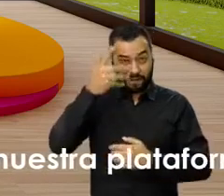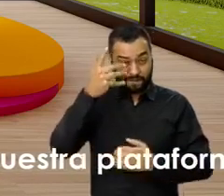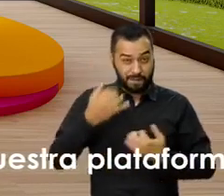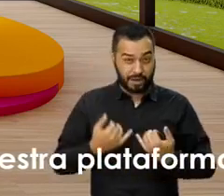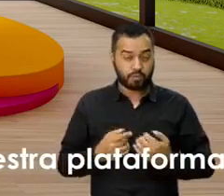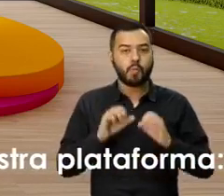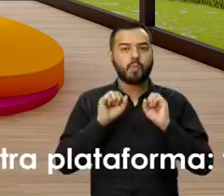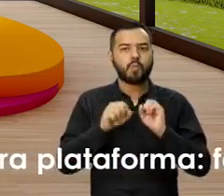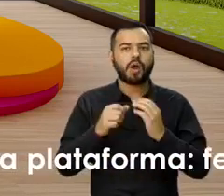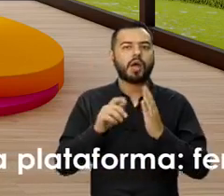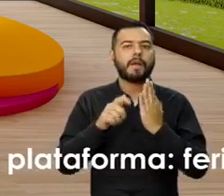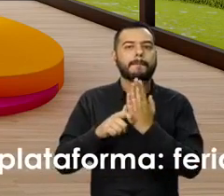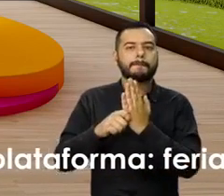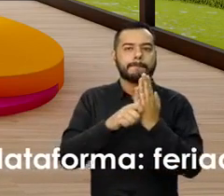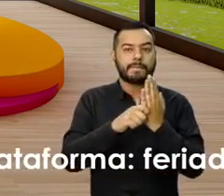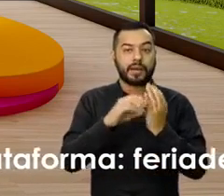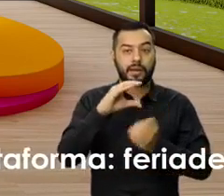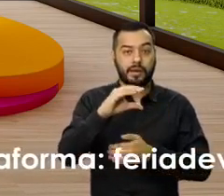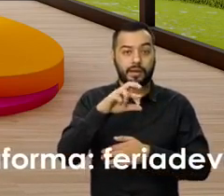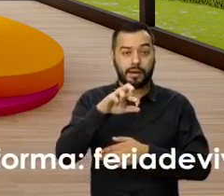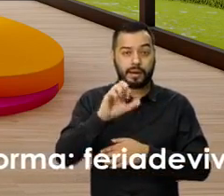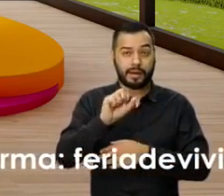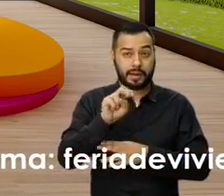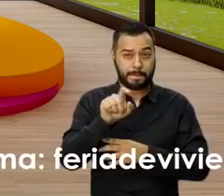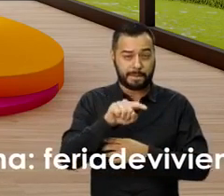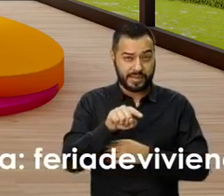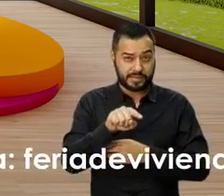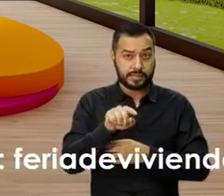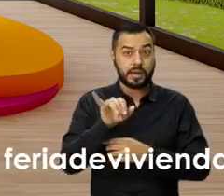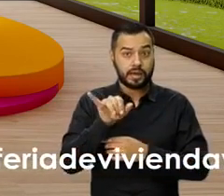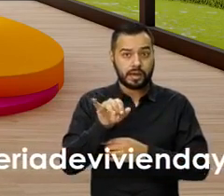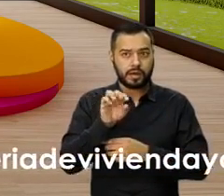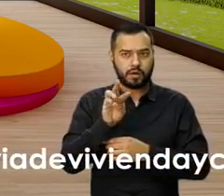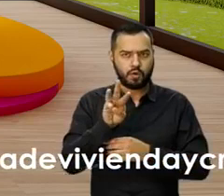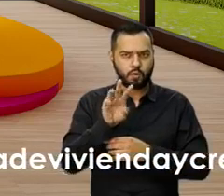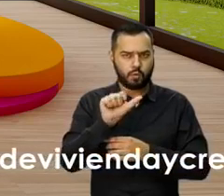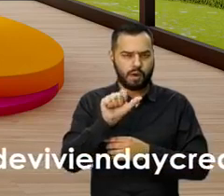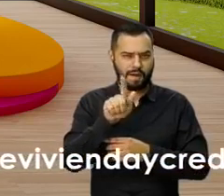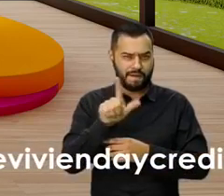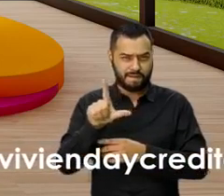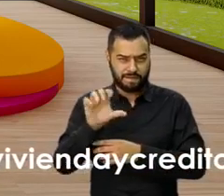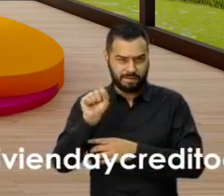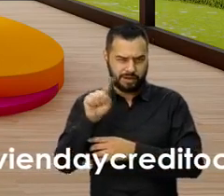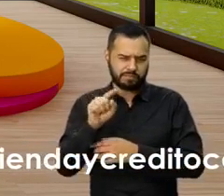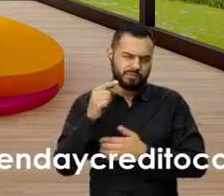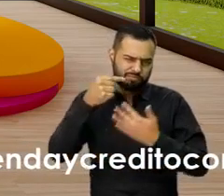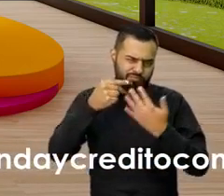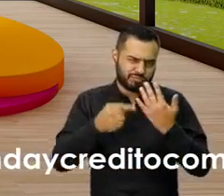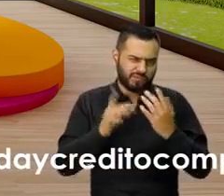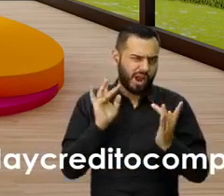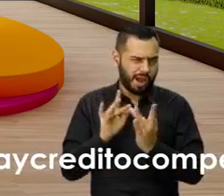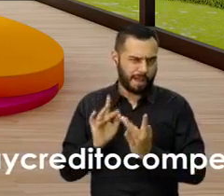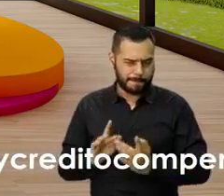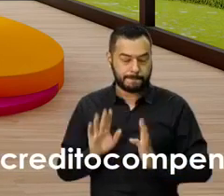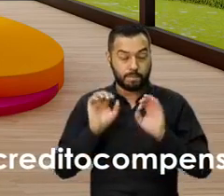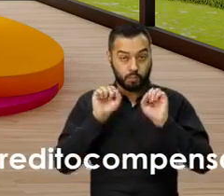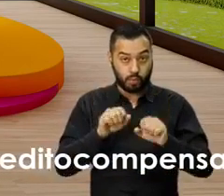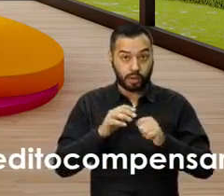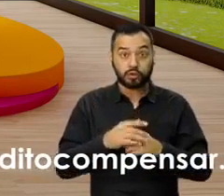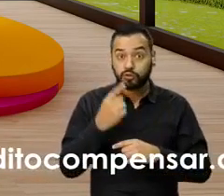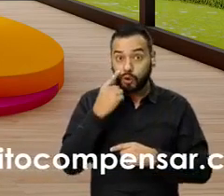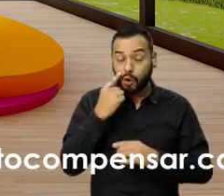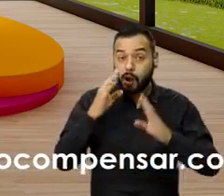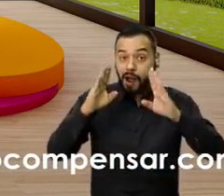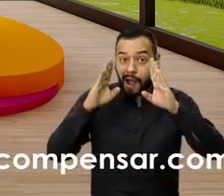participar por un bono de Crepes & Waffles. Aplican condiciones. Así que todos súper, súper atentos para que se puedan llevar